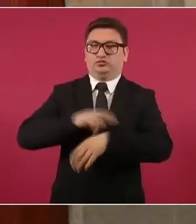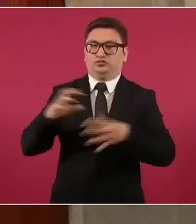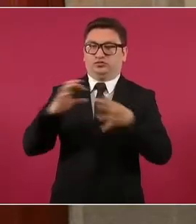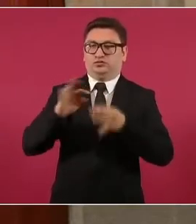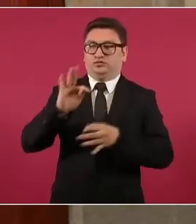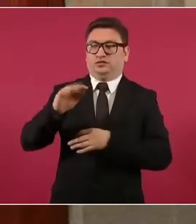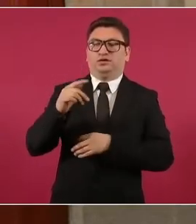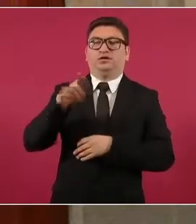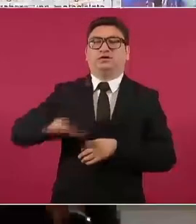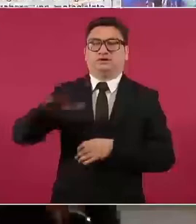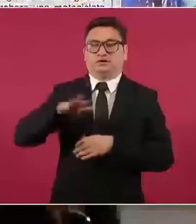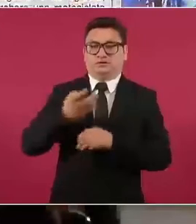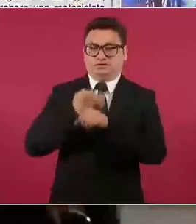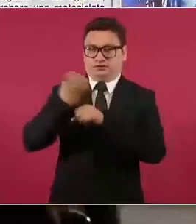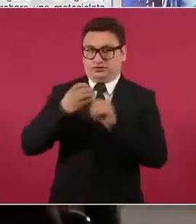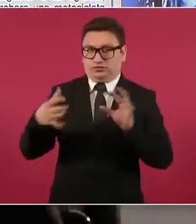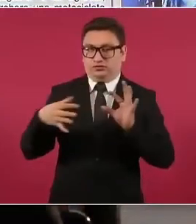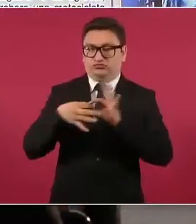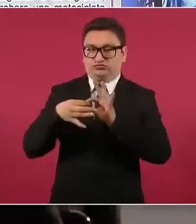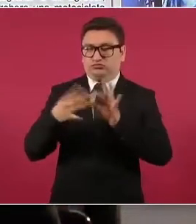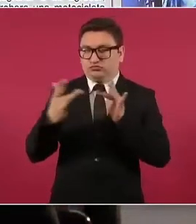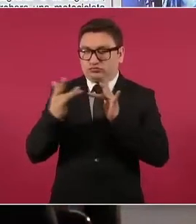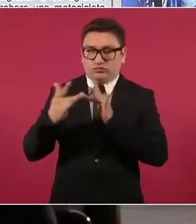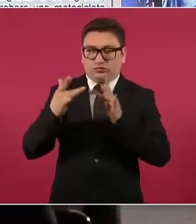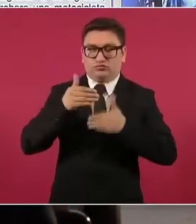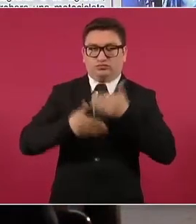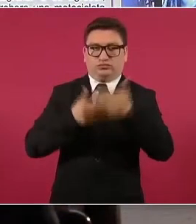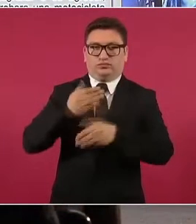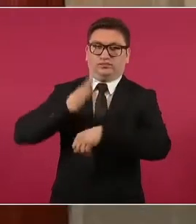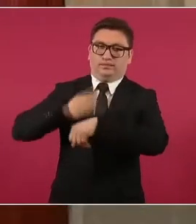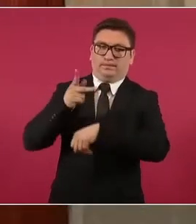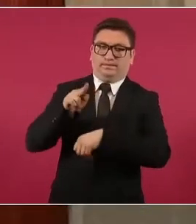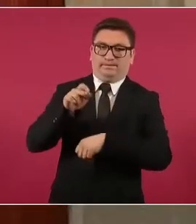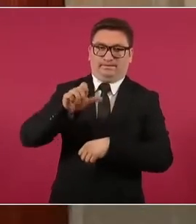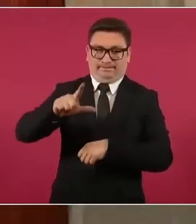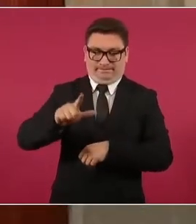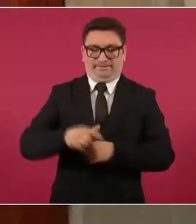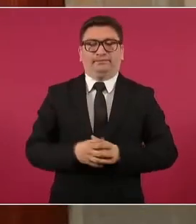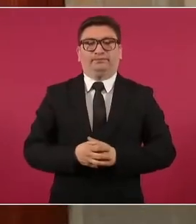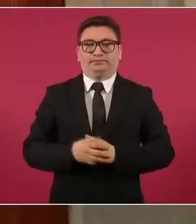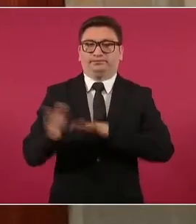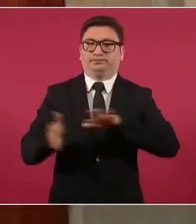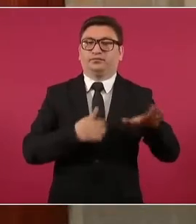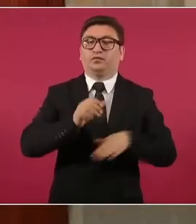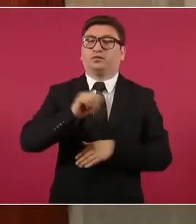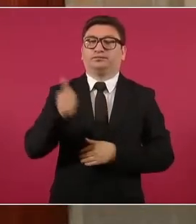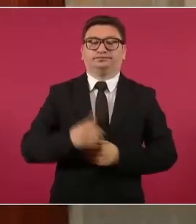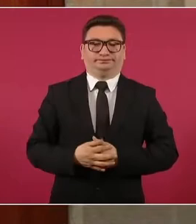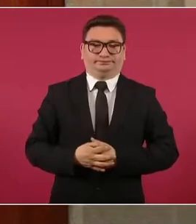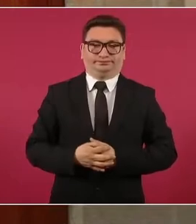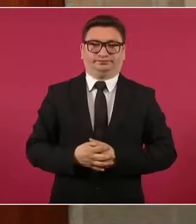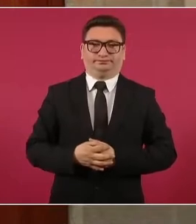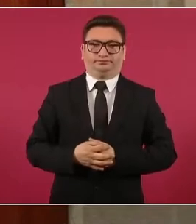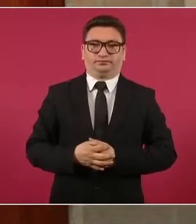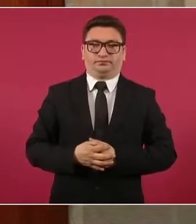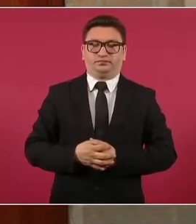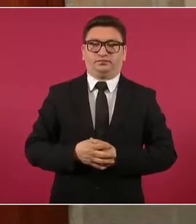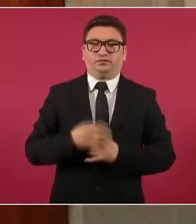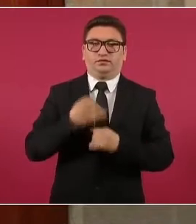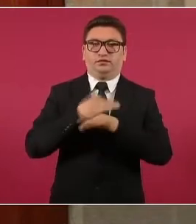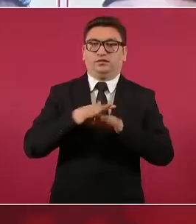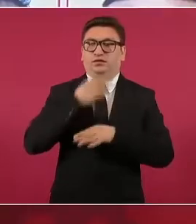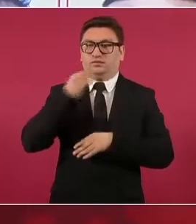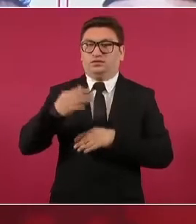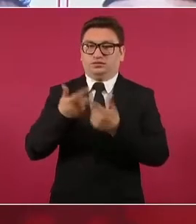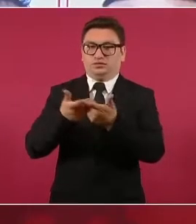fiscalía local para seguir con el proceso penal correspondiente. Siguiente. También se informa de la detención de una